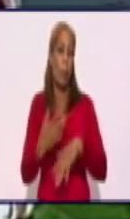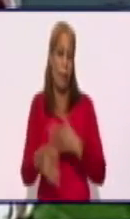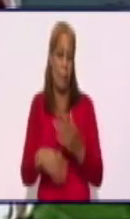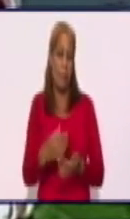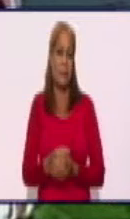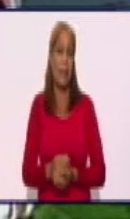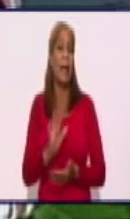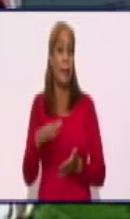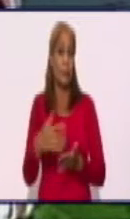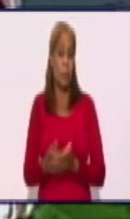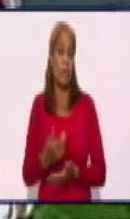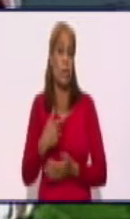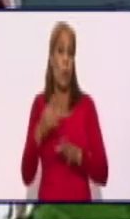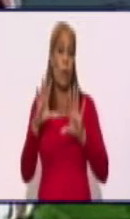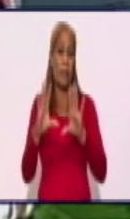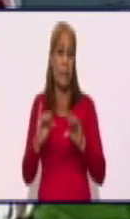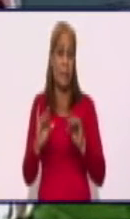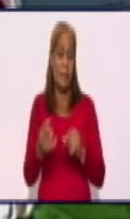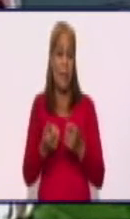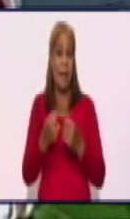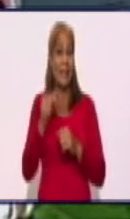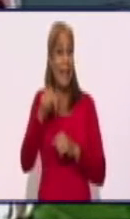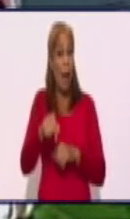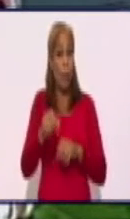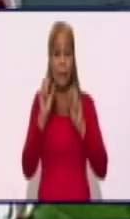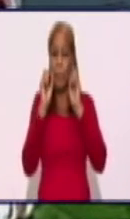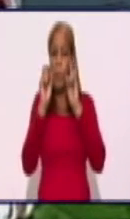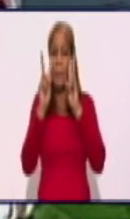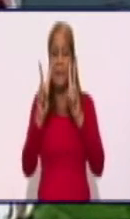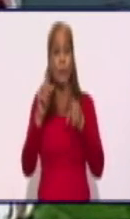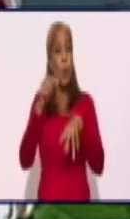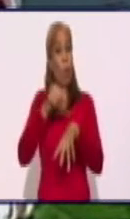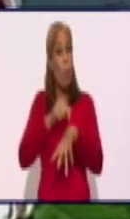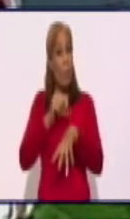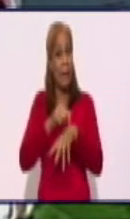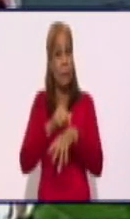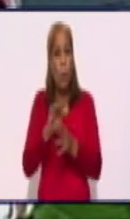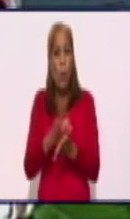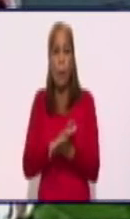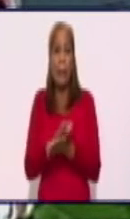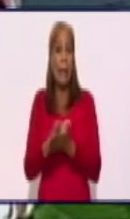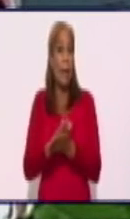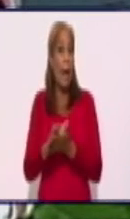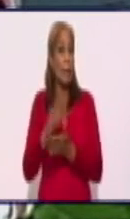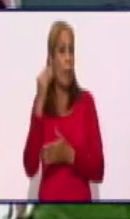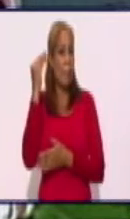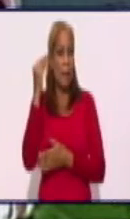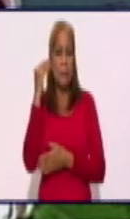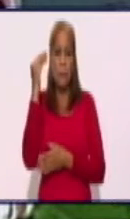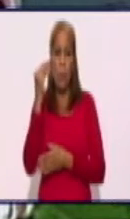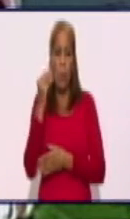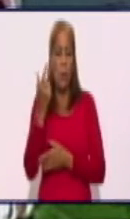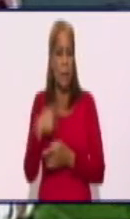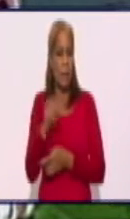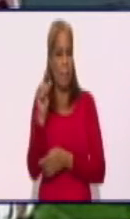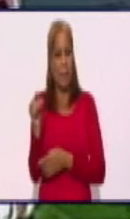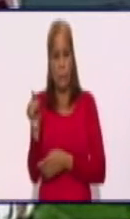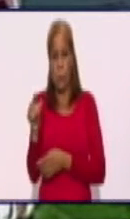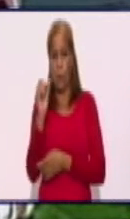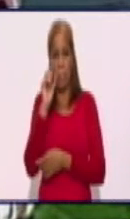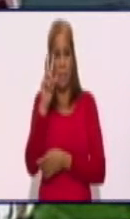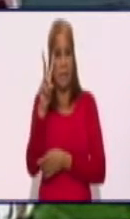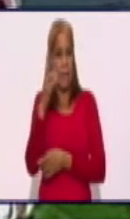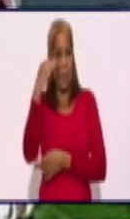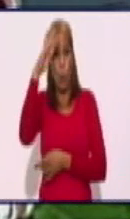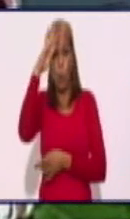estamos viviendo un momento que nadie pensó que lo íbamos a vivir. Este es un momento histórico. Este es un momento que va a quedar para la